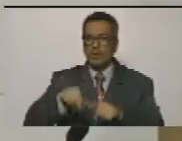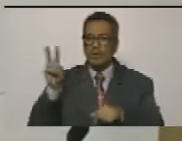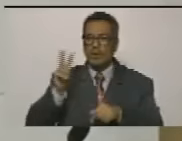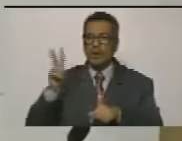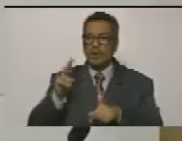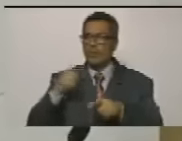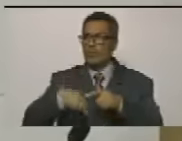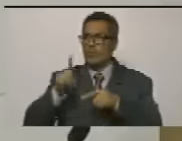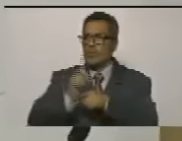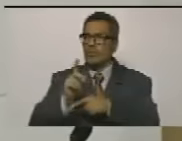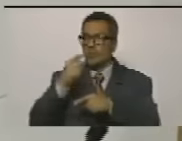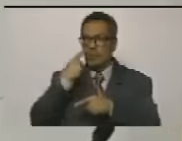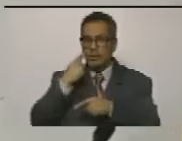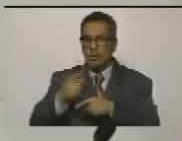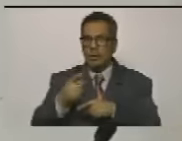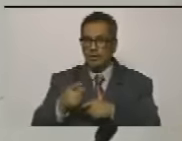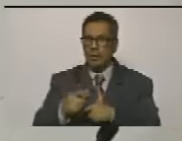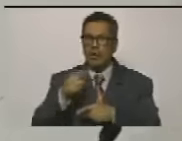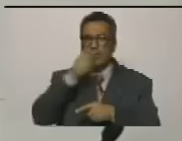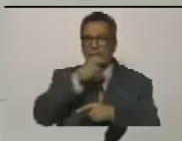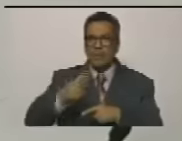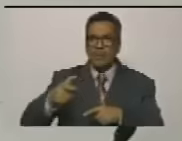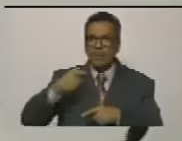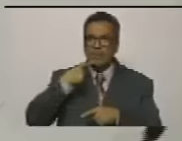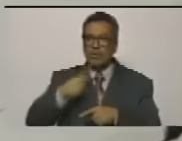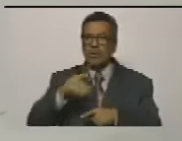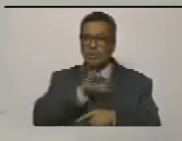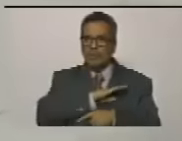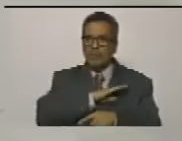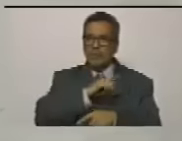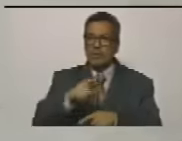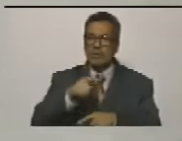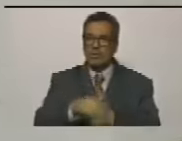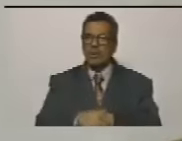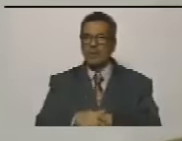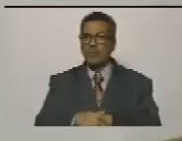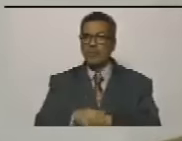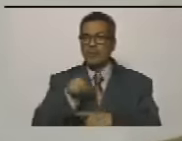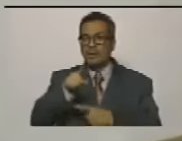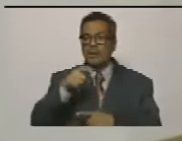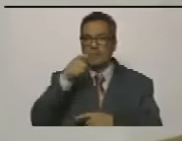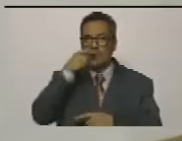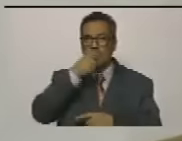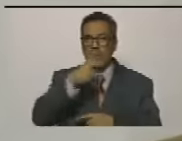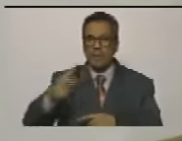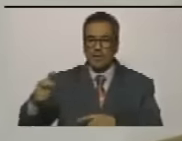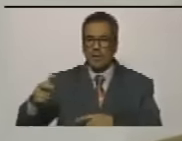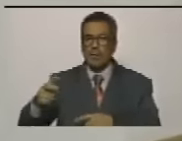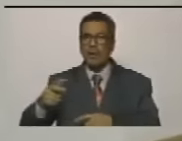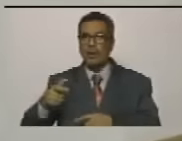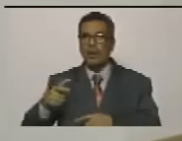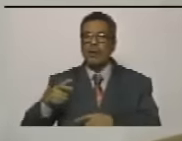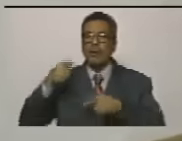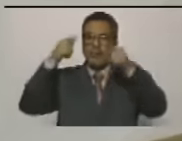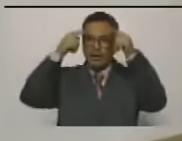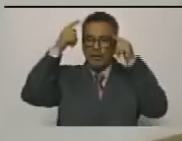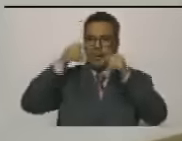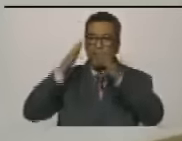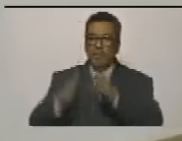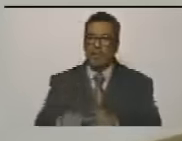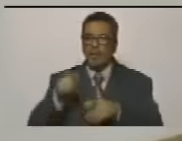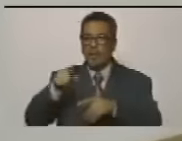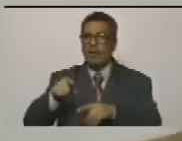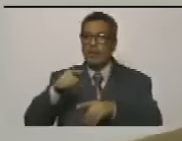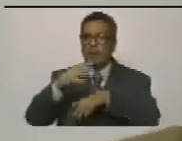lo único que vimos fue pueblo chavista dicho por ellos mismos el mismo pueblo chavista de la localidad de Chuao que los agarró